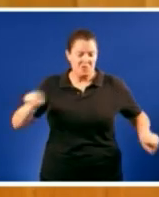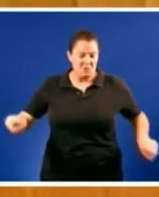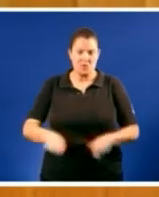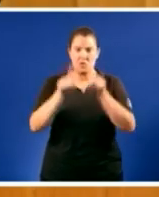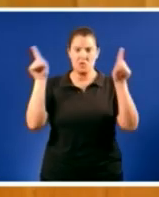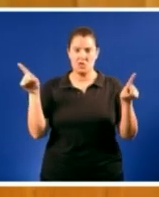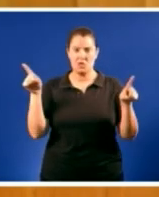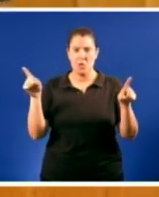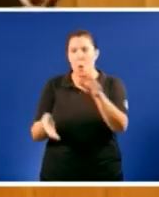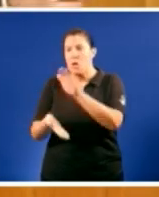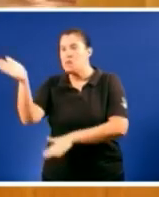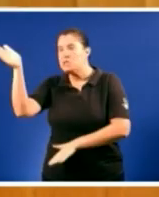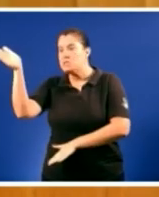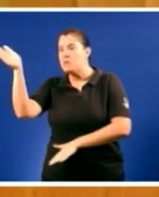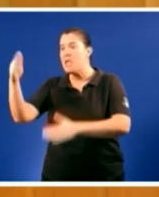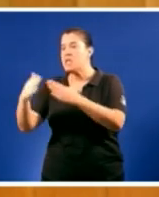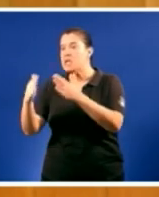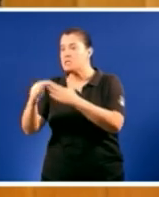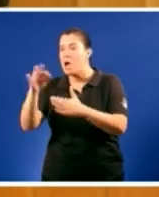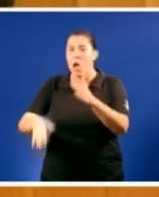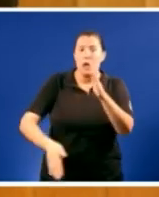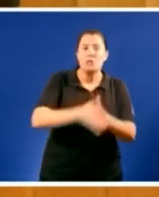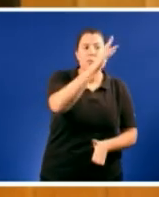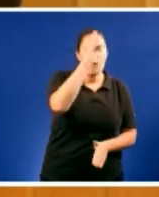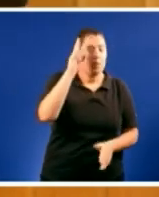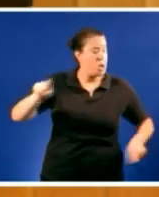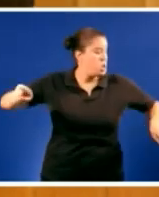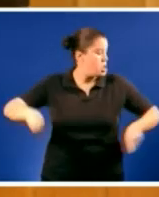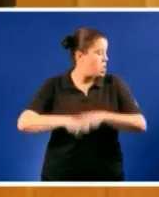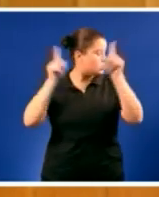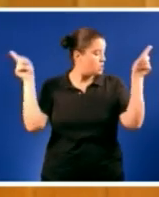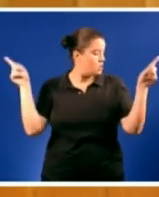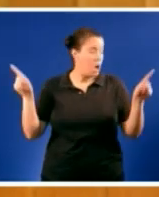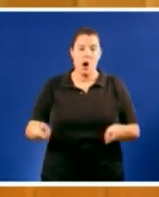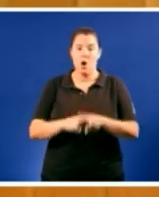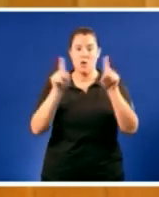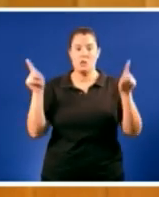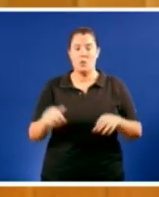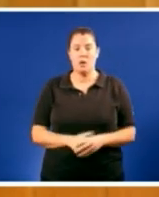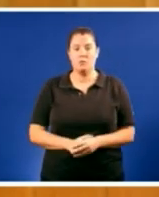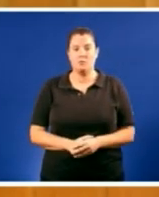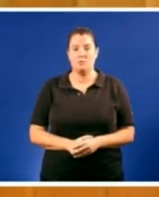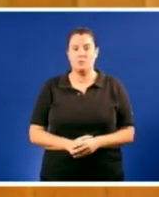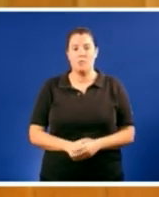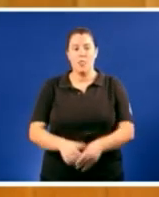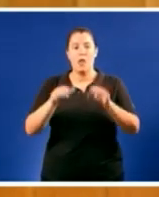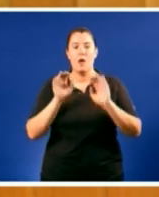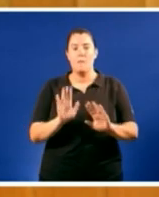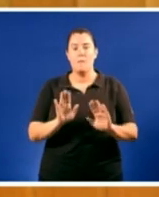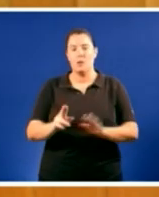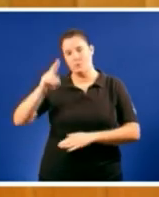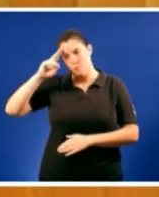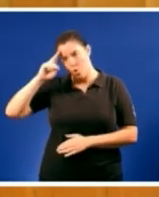que vostedes se marche para a súa casa ou que se vaya a Madrid danos exactamente o mesmo pero con todo